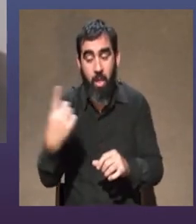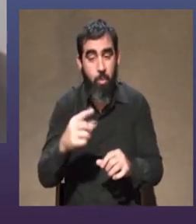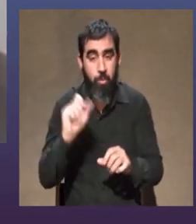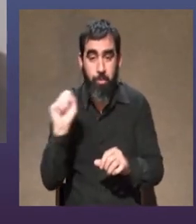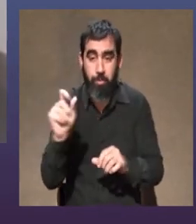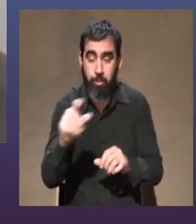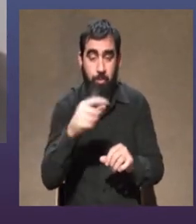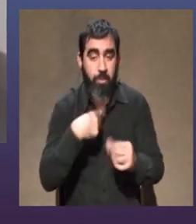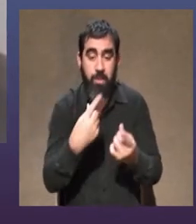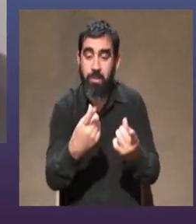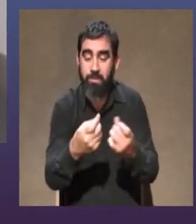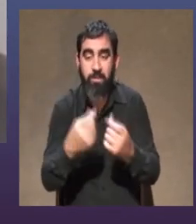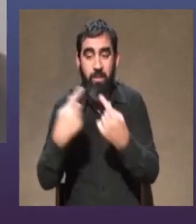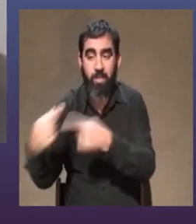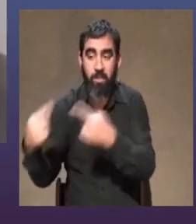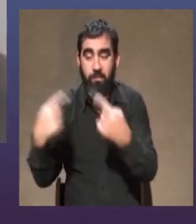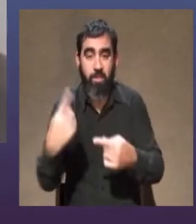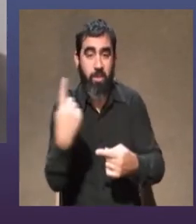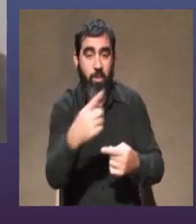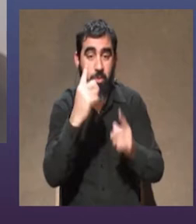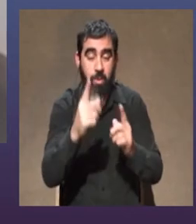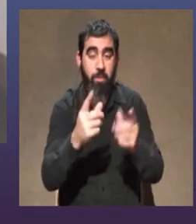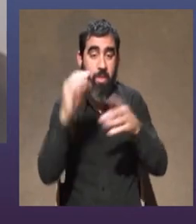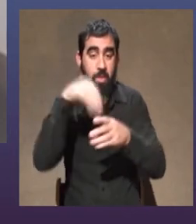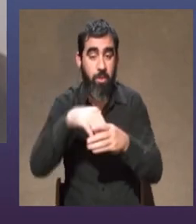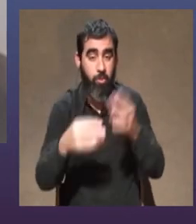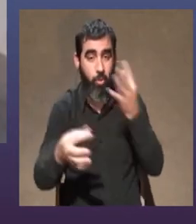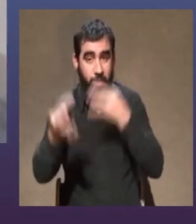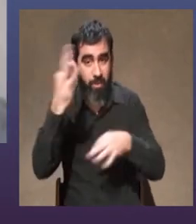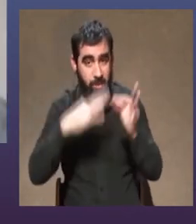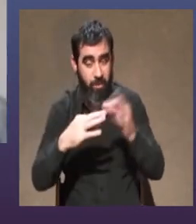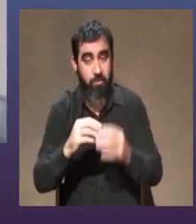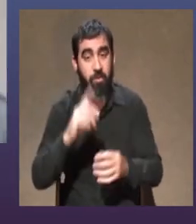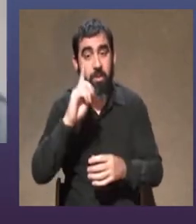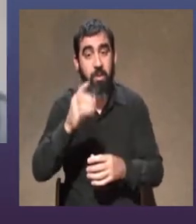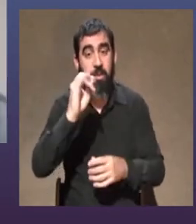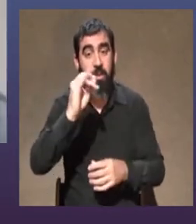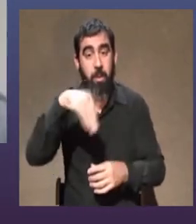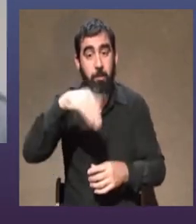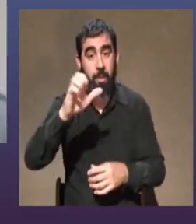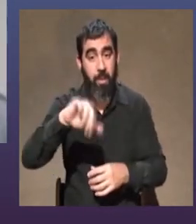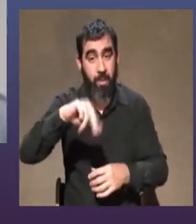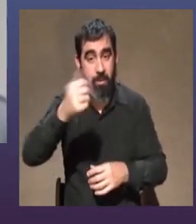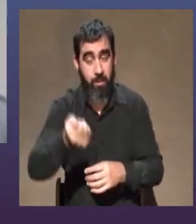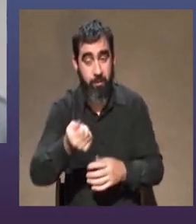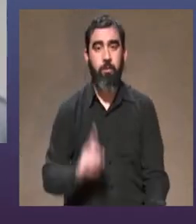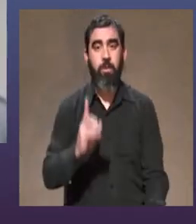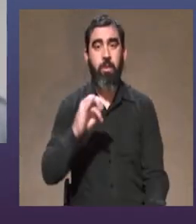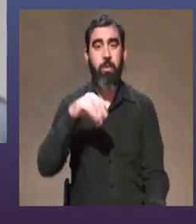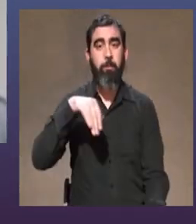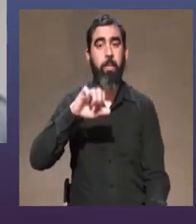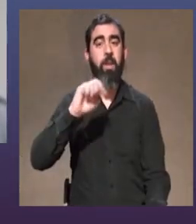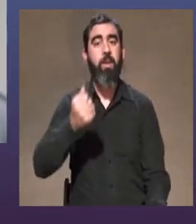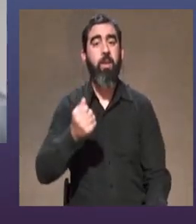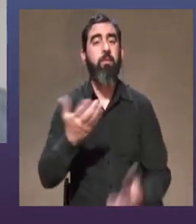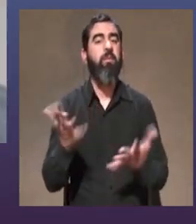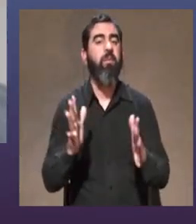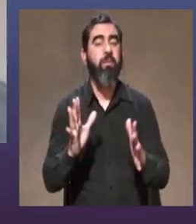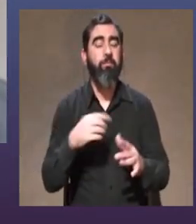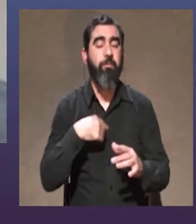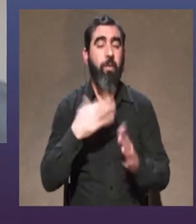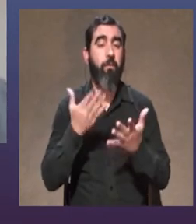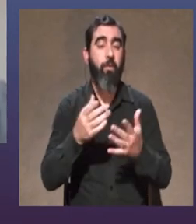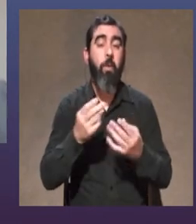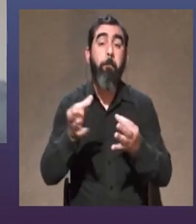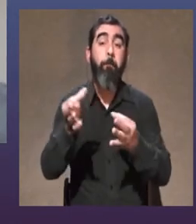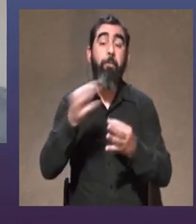necesarios en nuestro teatro, ¿no? Jimena, Jimena Márquez. Hoy, me hice un apuntecito mínimo